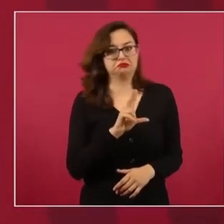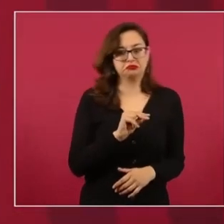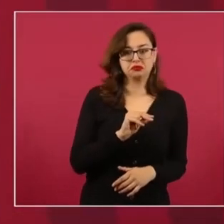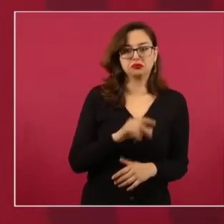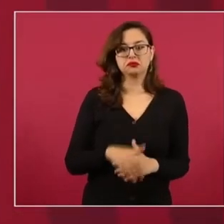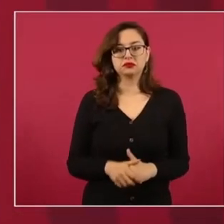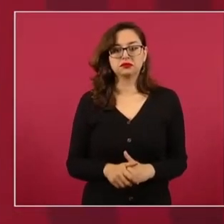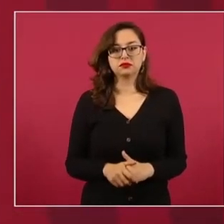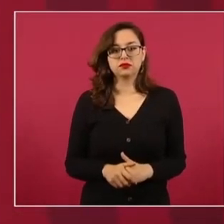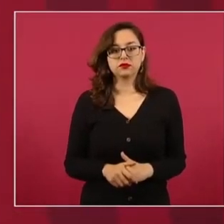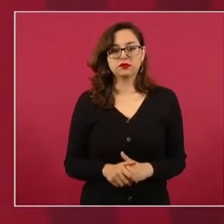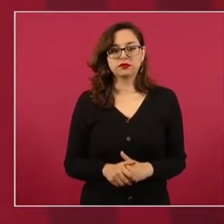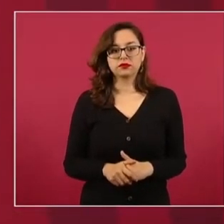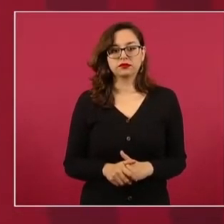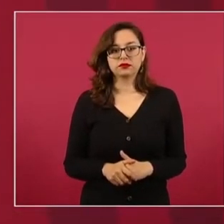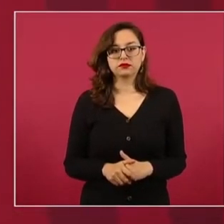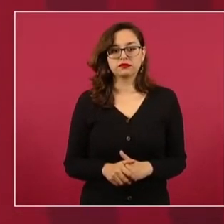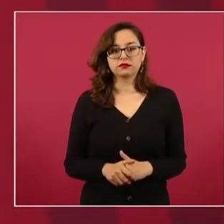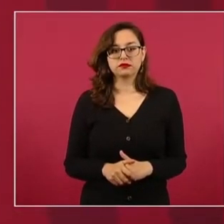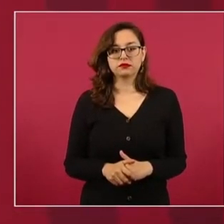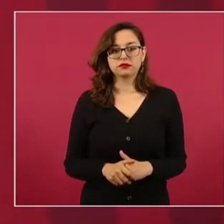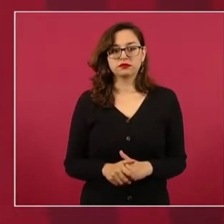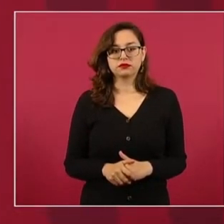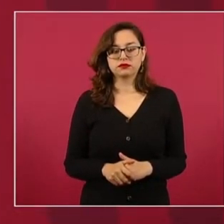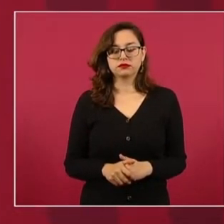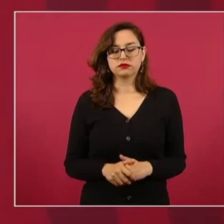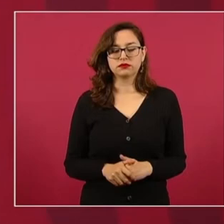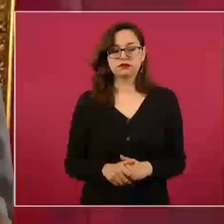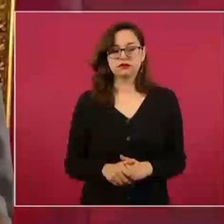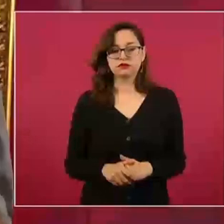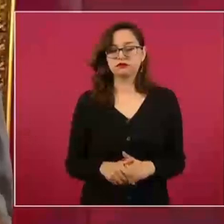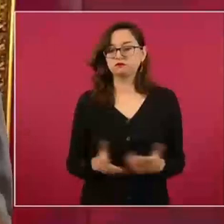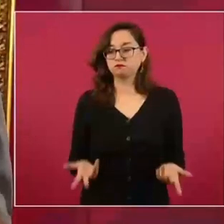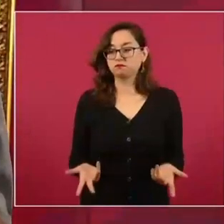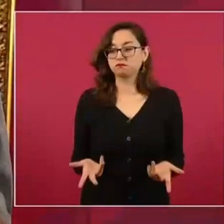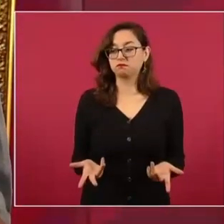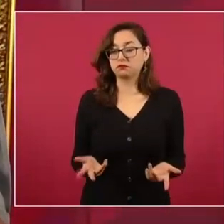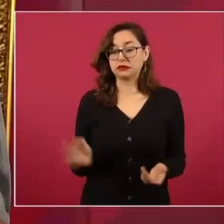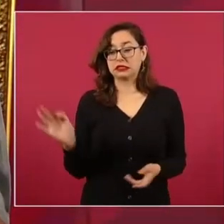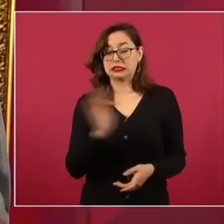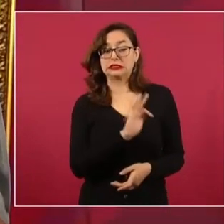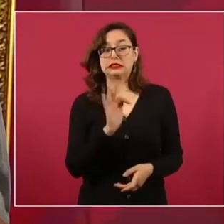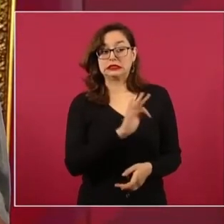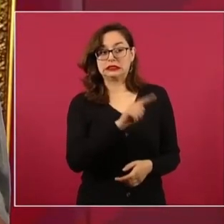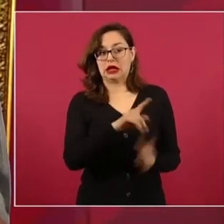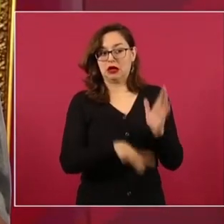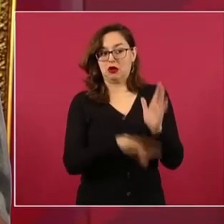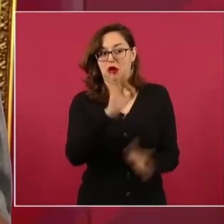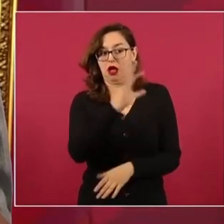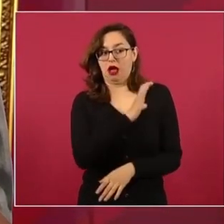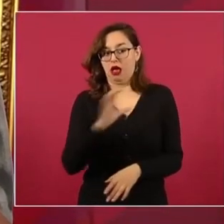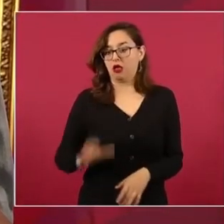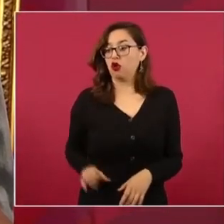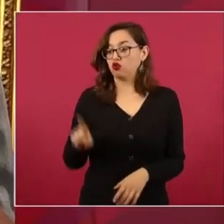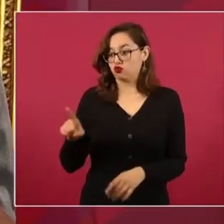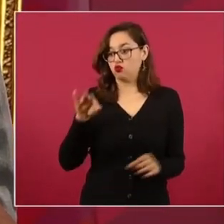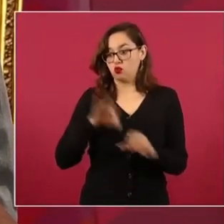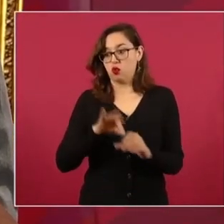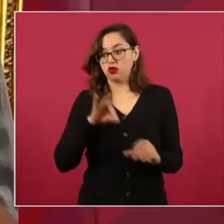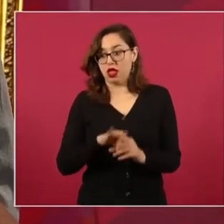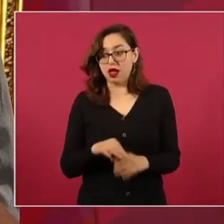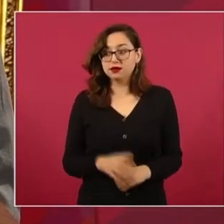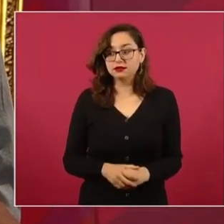Si sale de candidato, ¿votarías por ella, votarías por él? Sí, no.